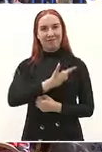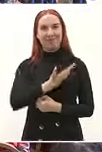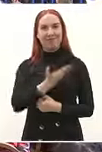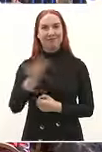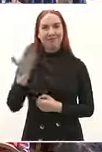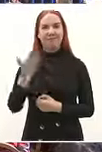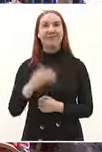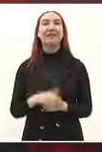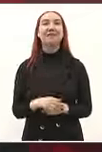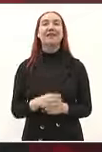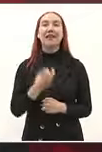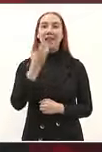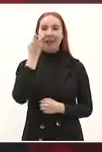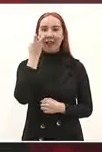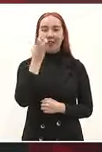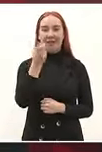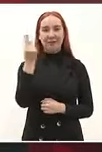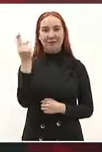es más que suficiente